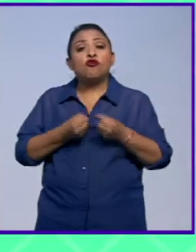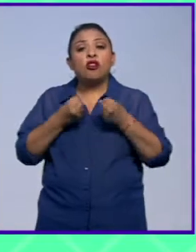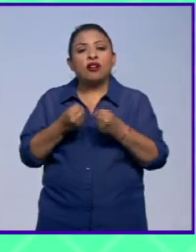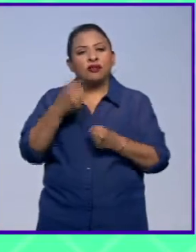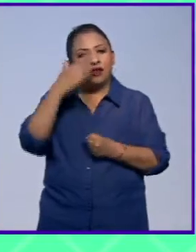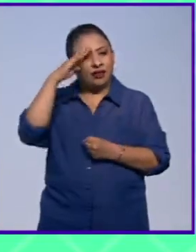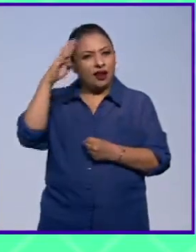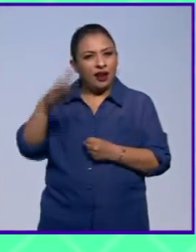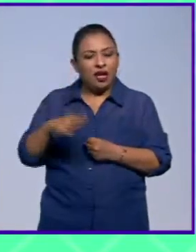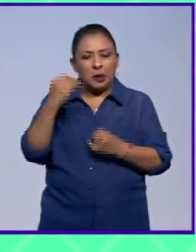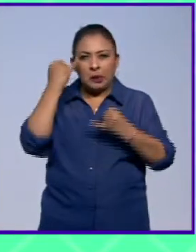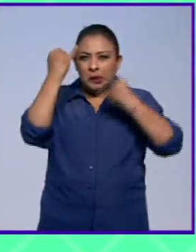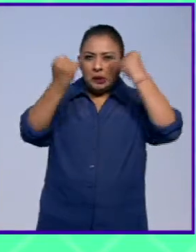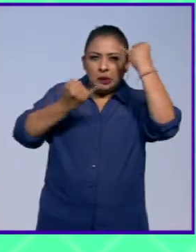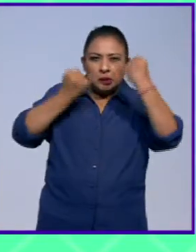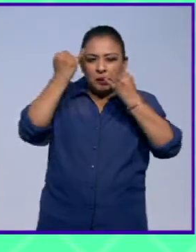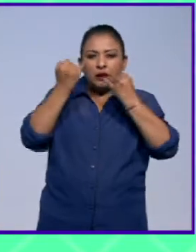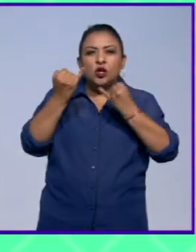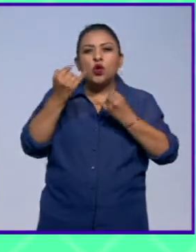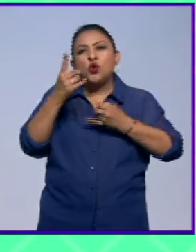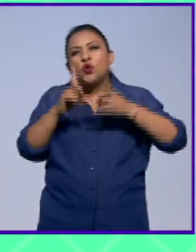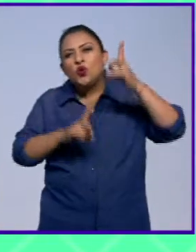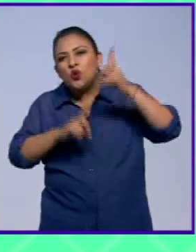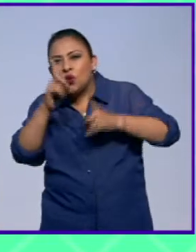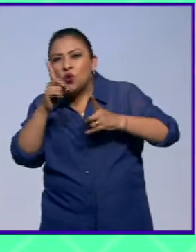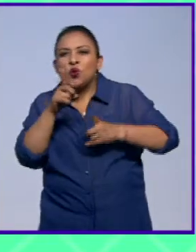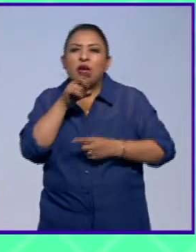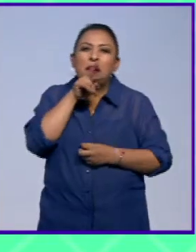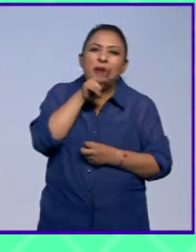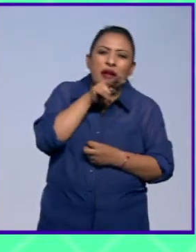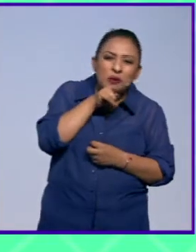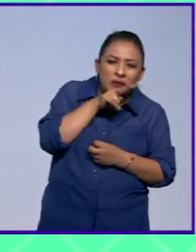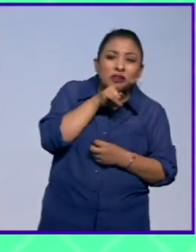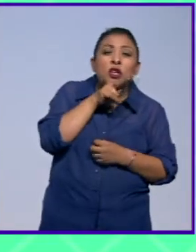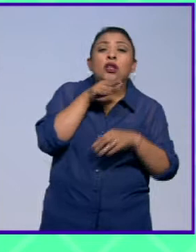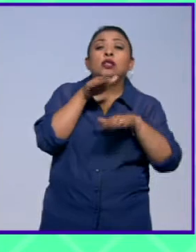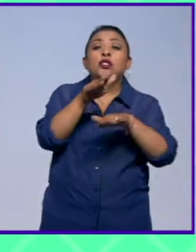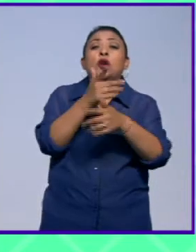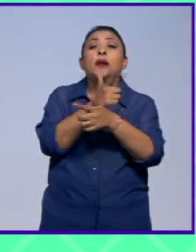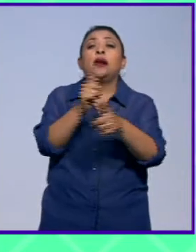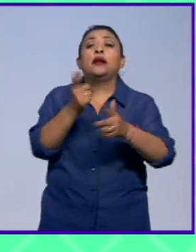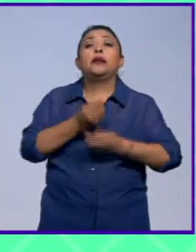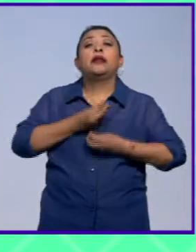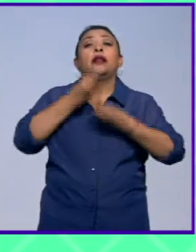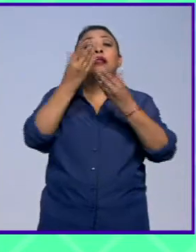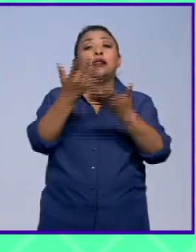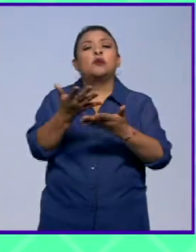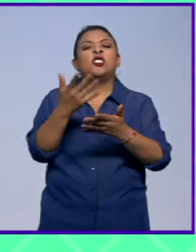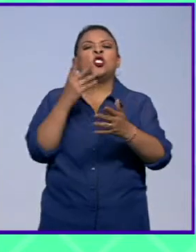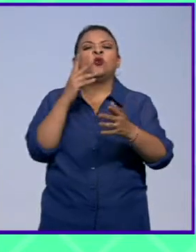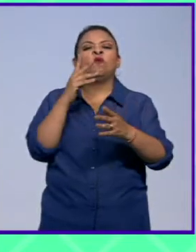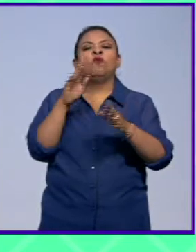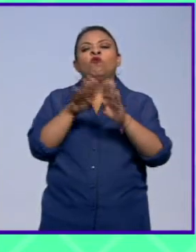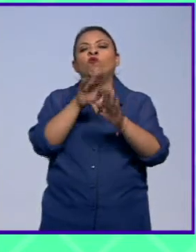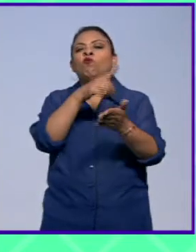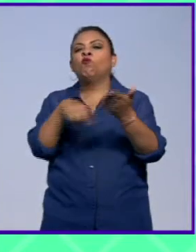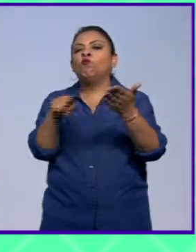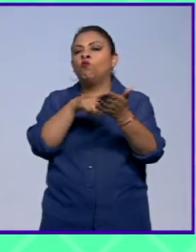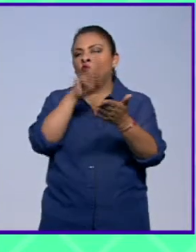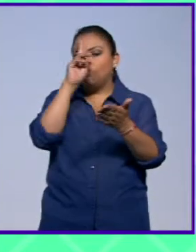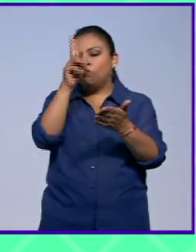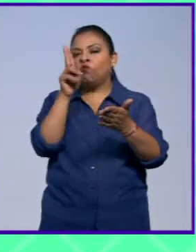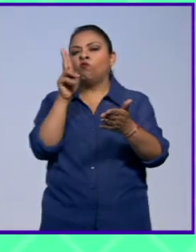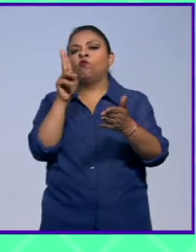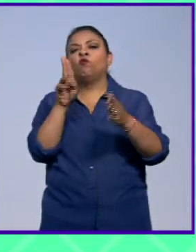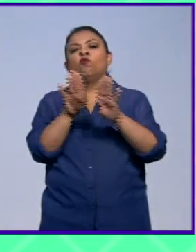talentos, de creatividad, de inquietudes, de preocupaciones sobre la libertad de expresión, la censura, el acoso, la